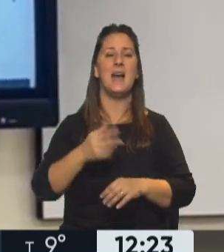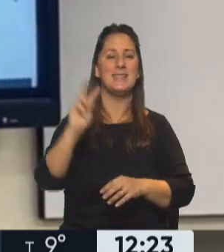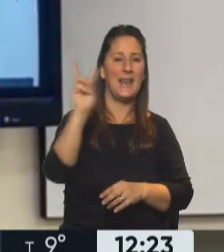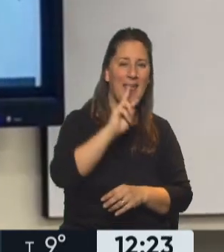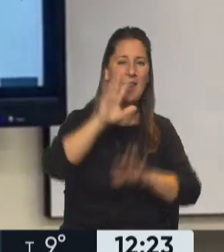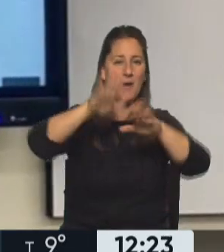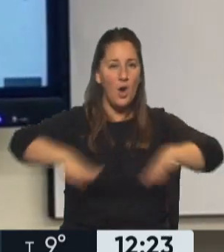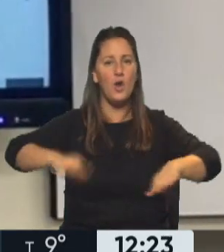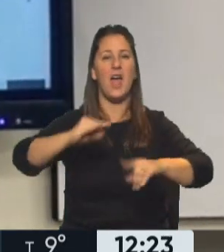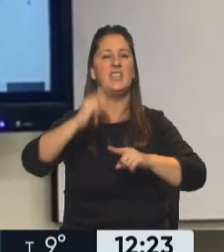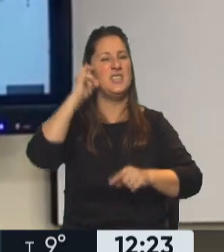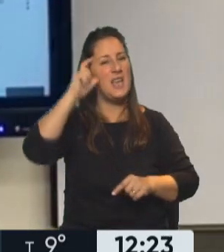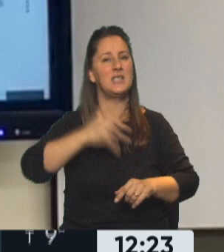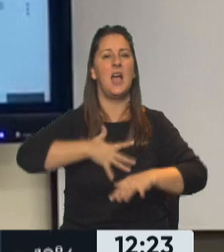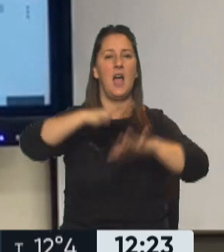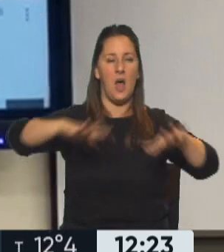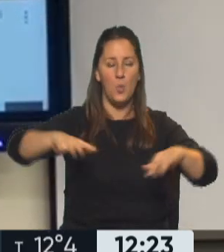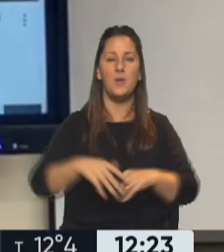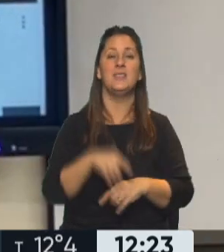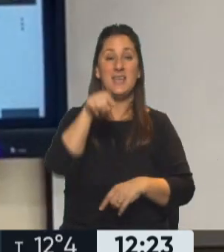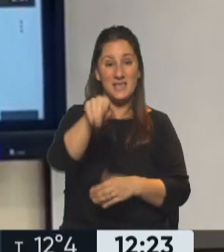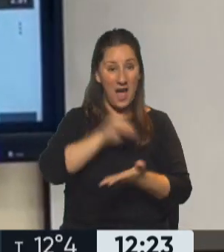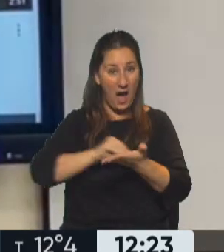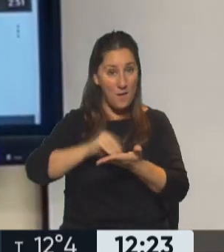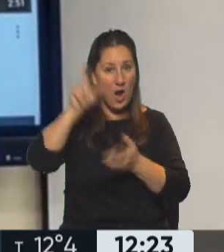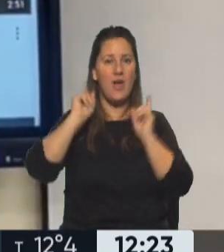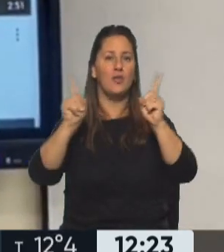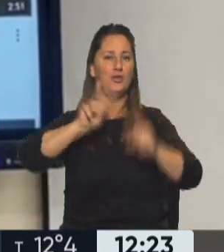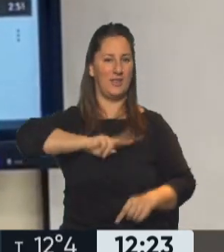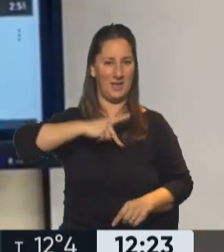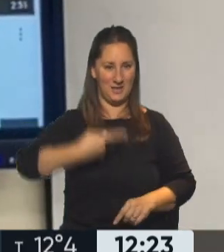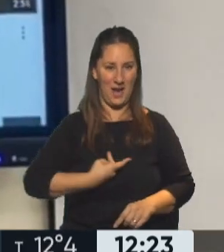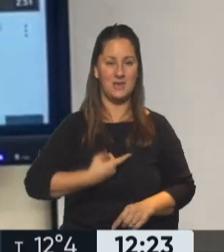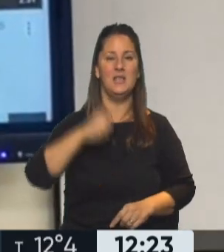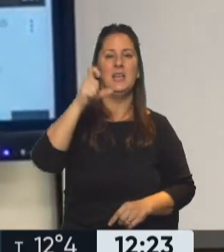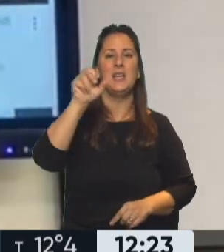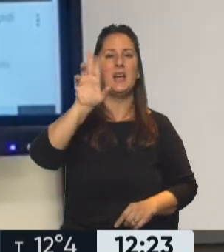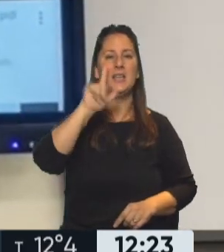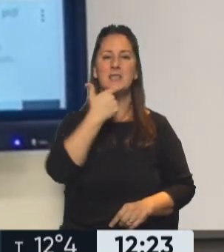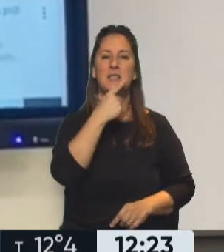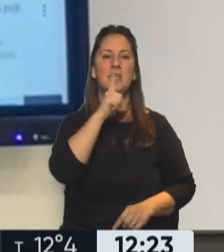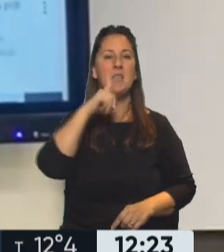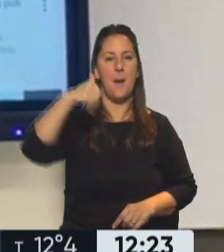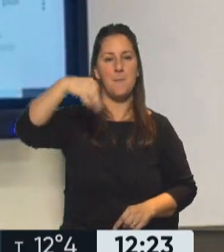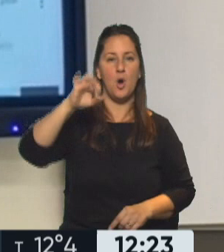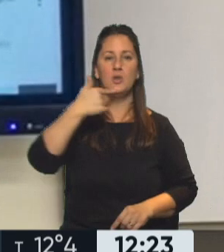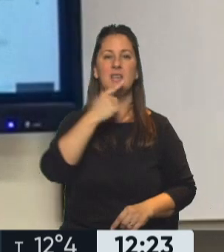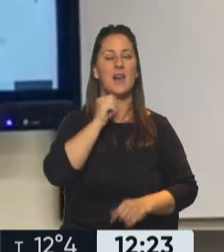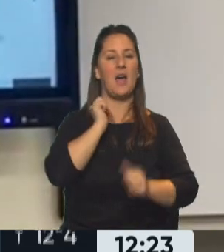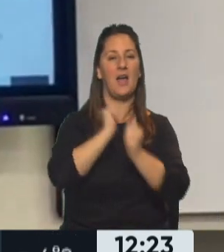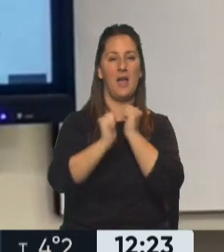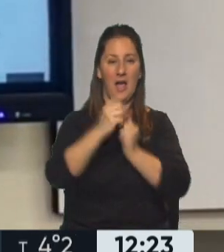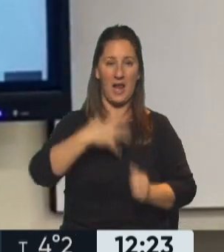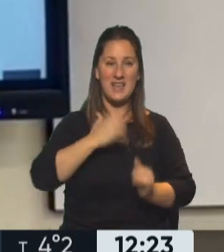chicas, chiques, alumnes. Es abogada y docente trans, Cristina Monserrat Hendrix, dicta historia